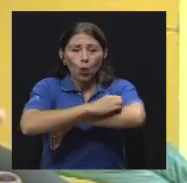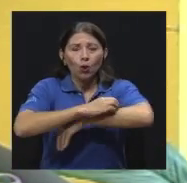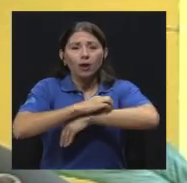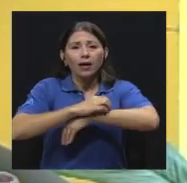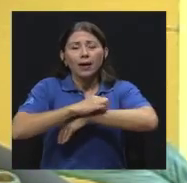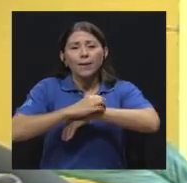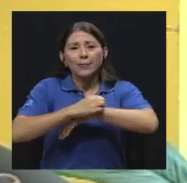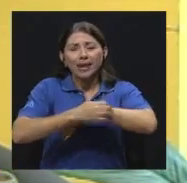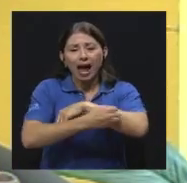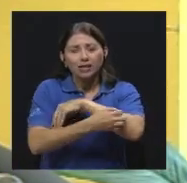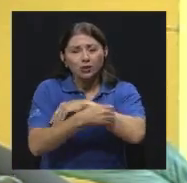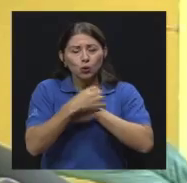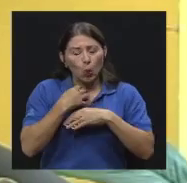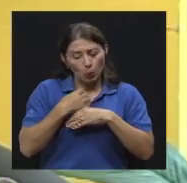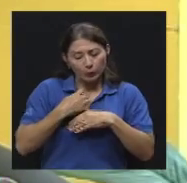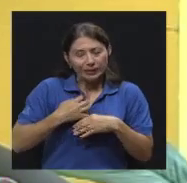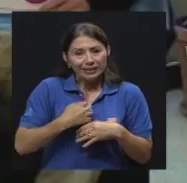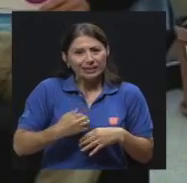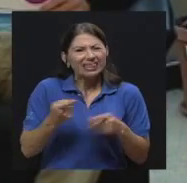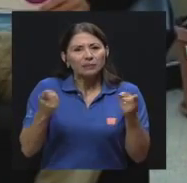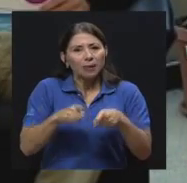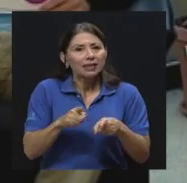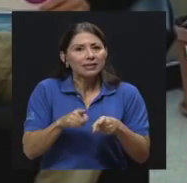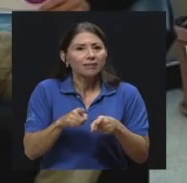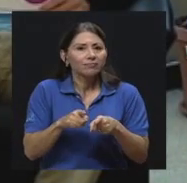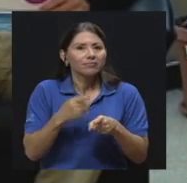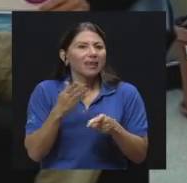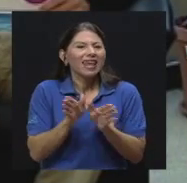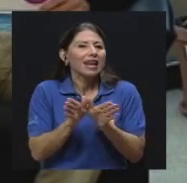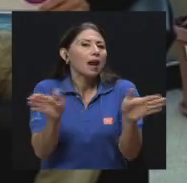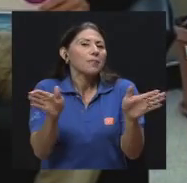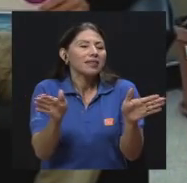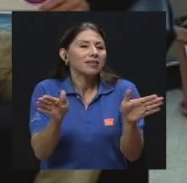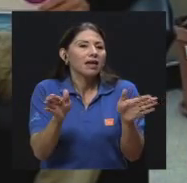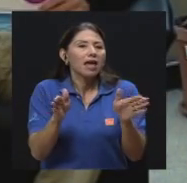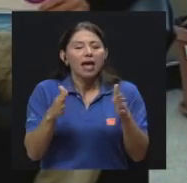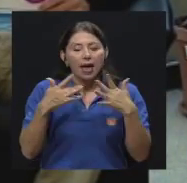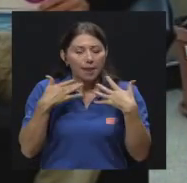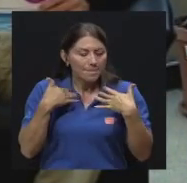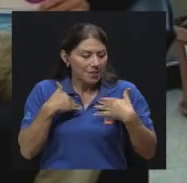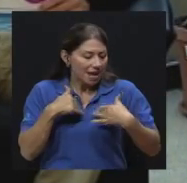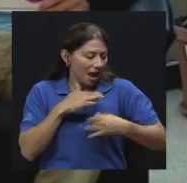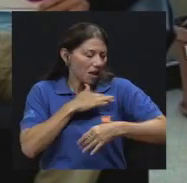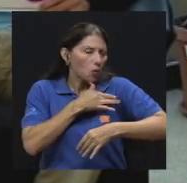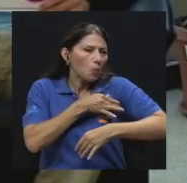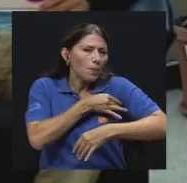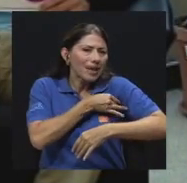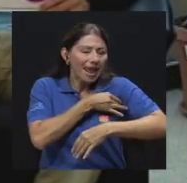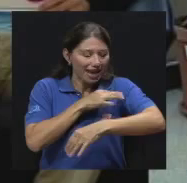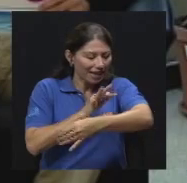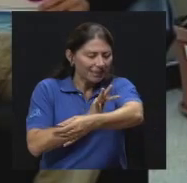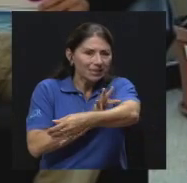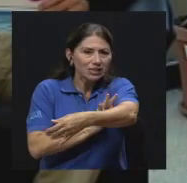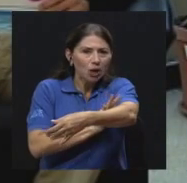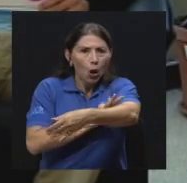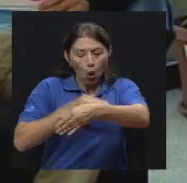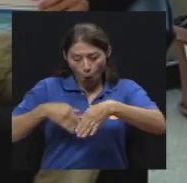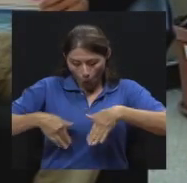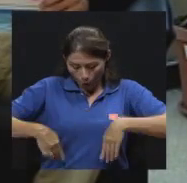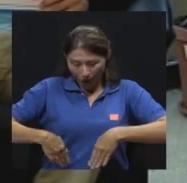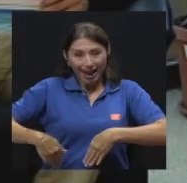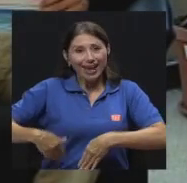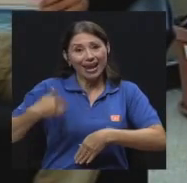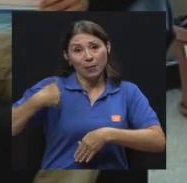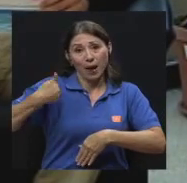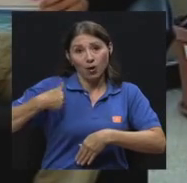llamamos prurito, ¿verdad? Picazón, generalmente en los pliegues, ¿verdad? Más en el varón, el pliegue guinal,